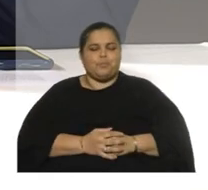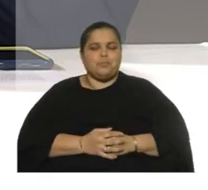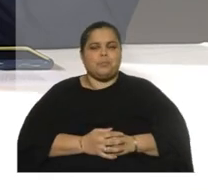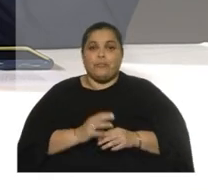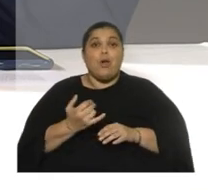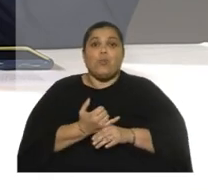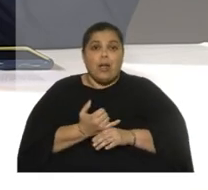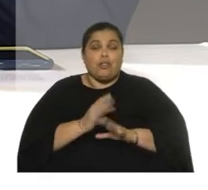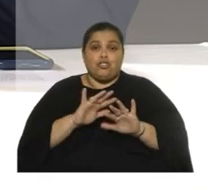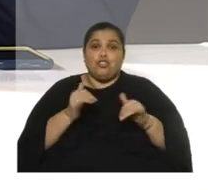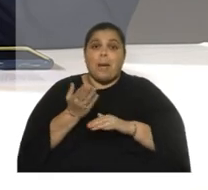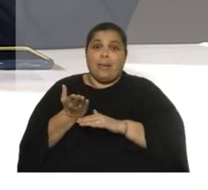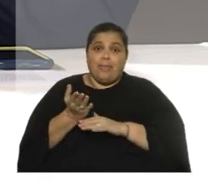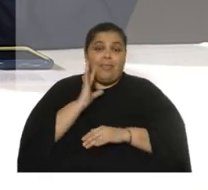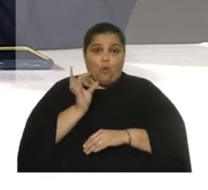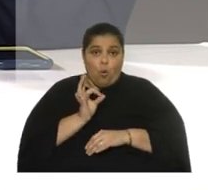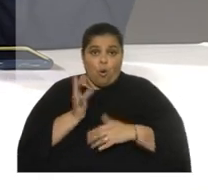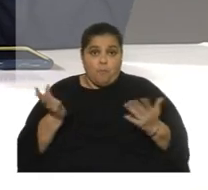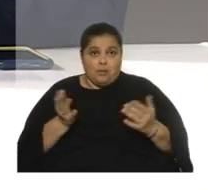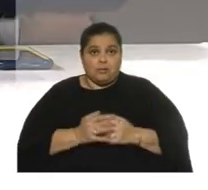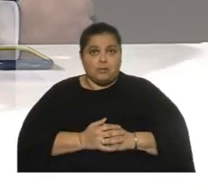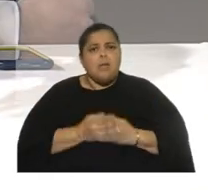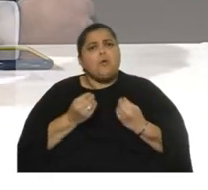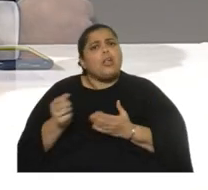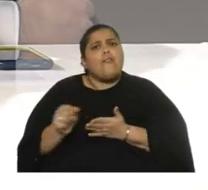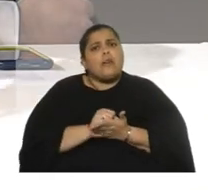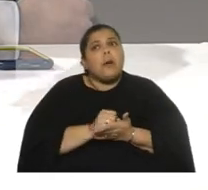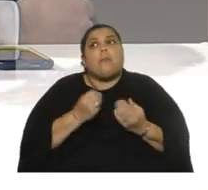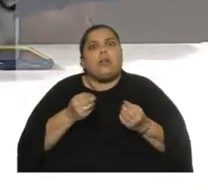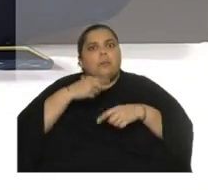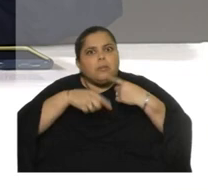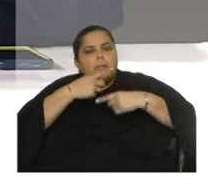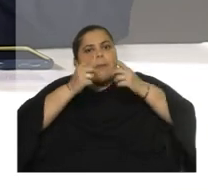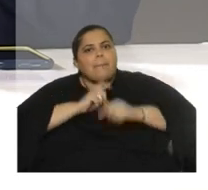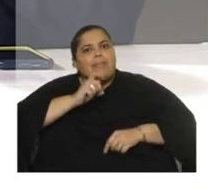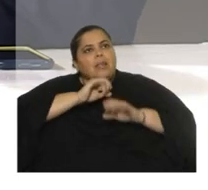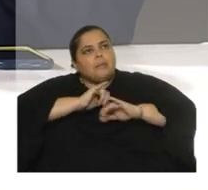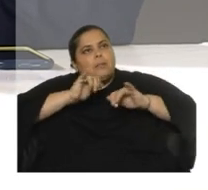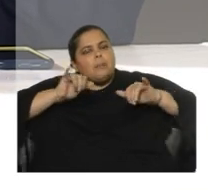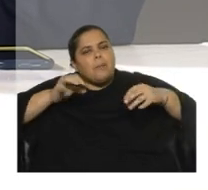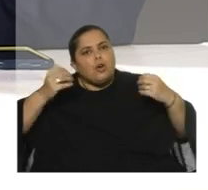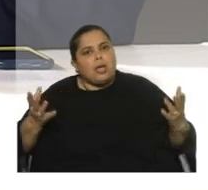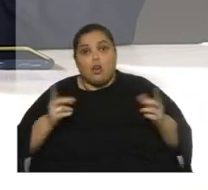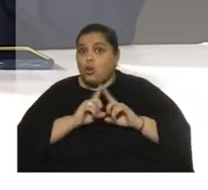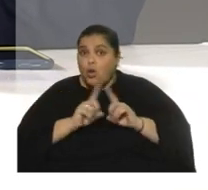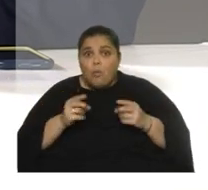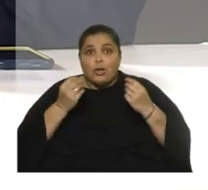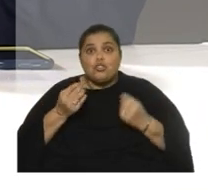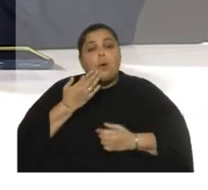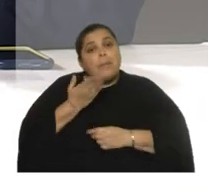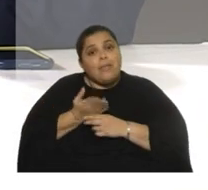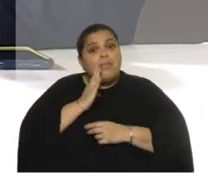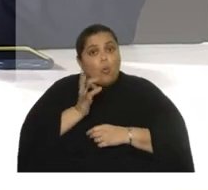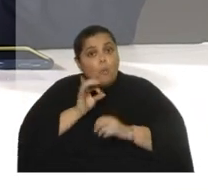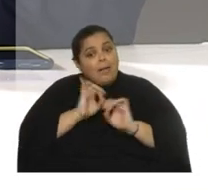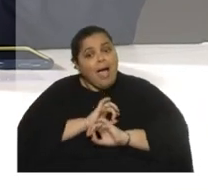y pedí disculpas. ¿Por qué lo voy a borrar? No, no. Porque se está perpetuando la mentira en red. No, porque yo inmediatamente pedí disculpas y aclaré.